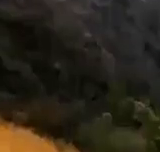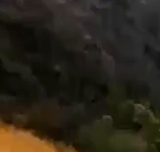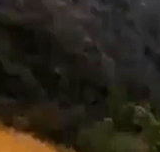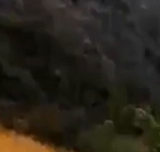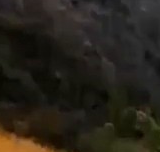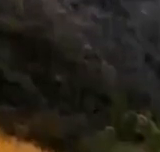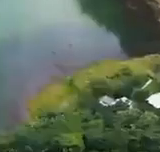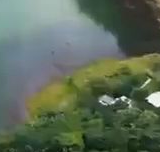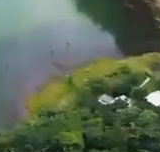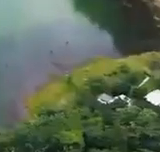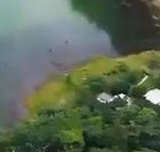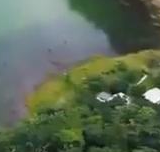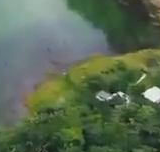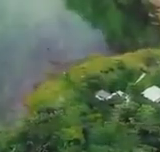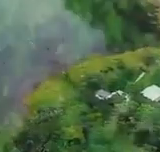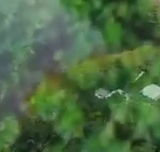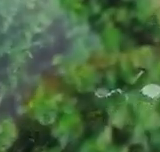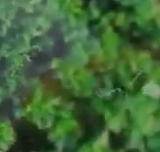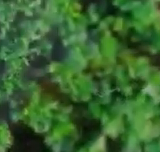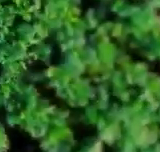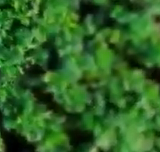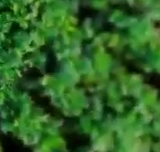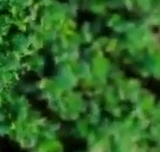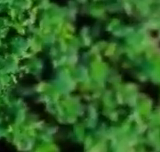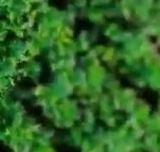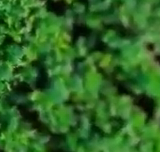transmitió el gobierno de El Salvador